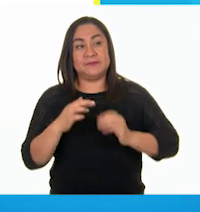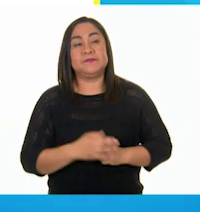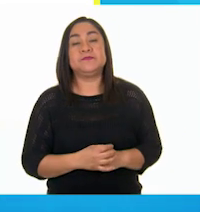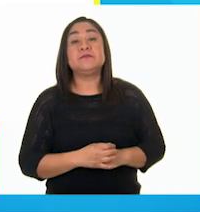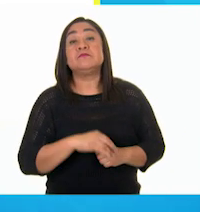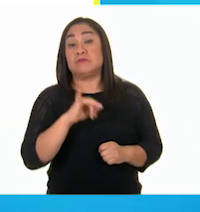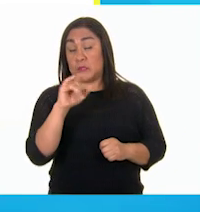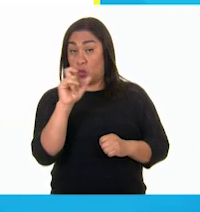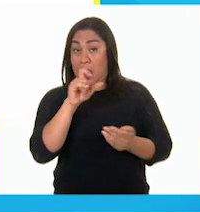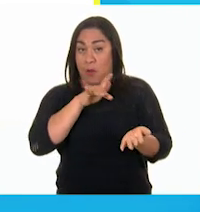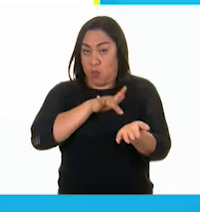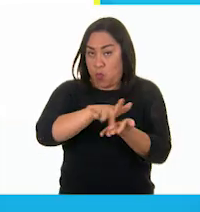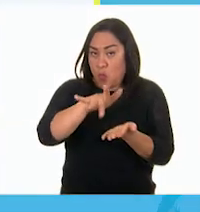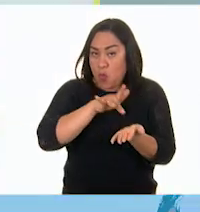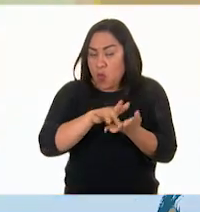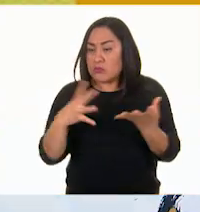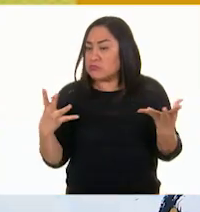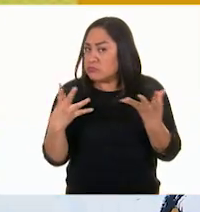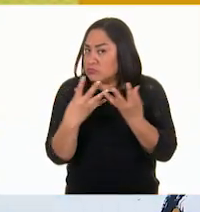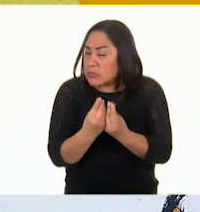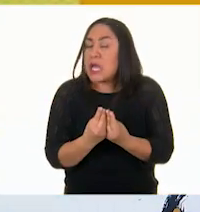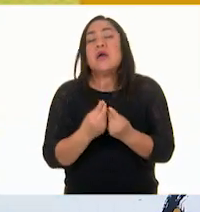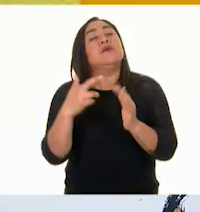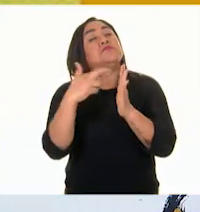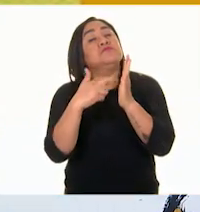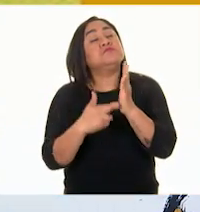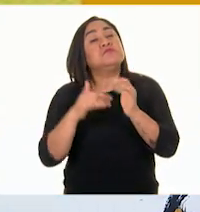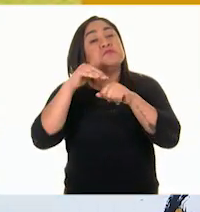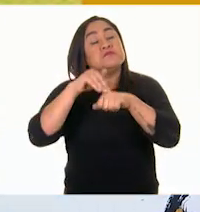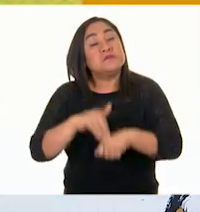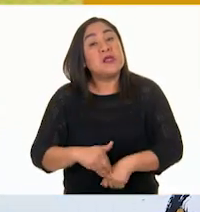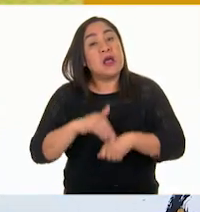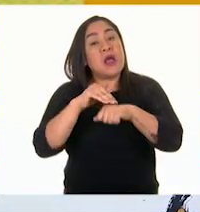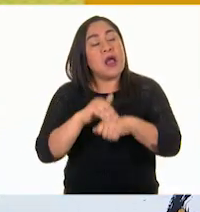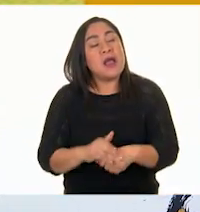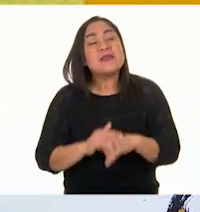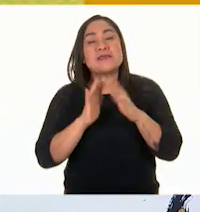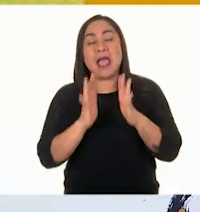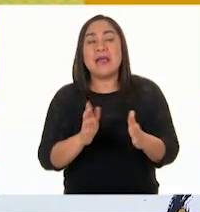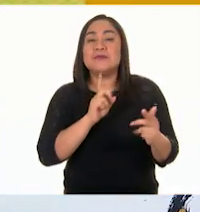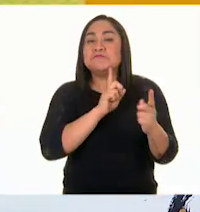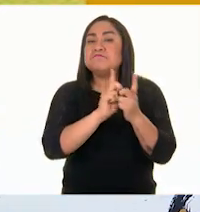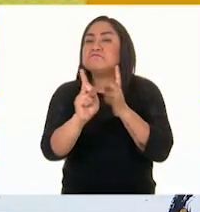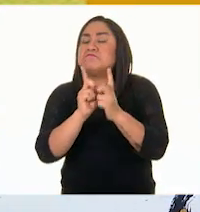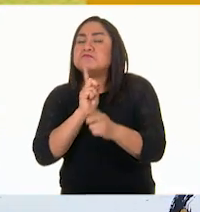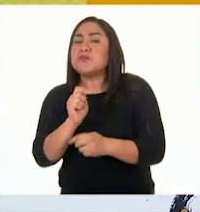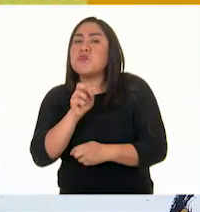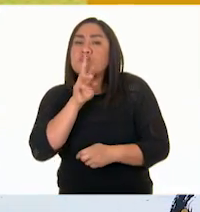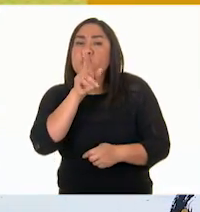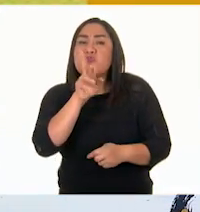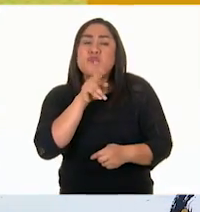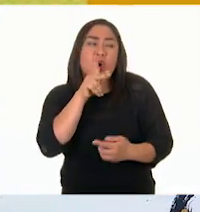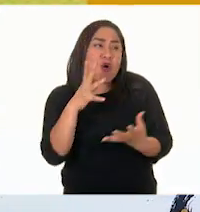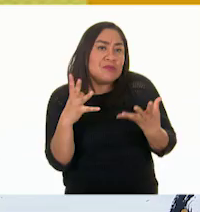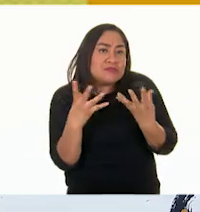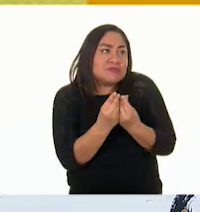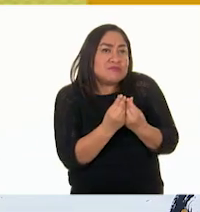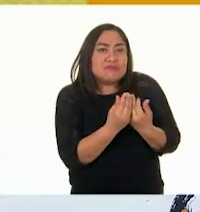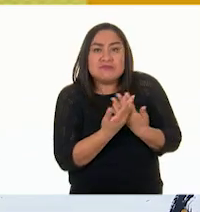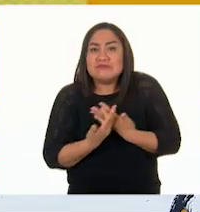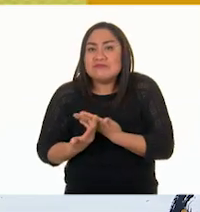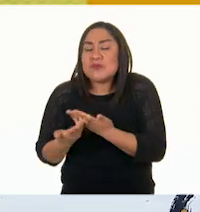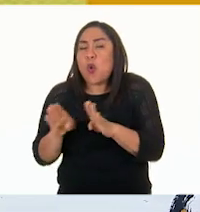cooperar y hacer cumplir las reglas, pues, va a mejorar la convivencia con las personas que nos rodean.